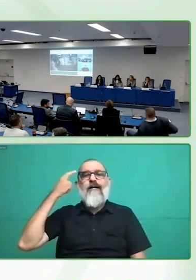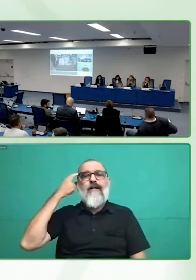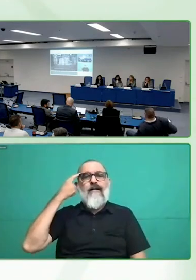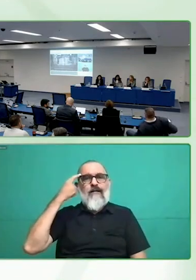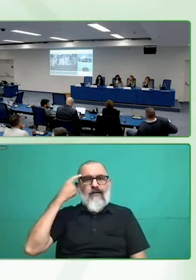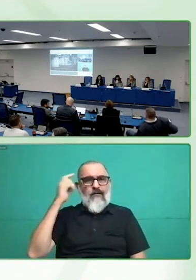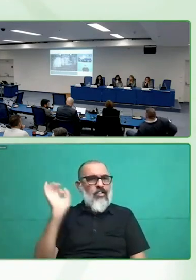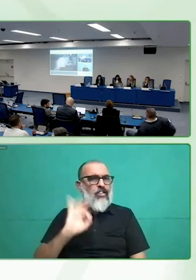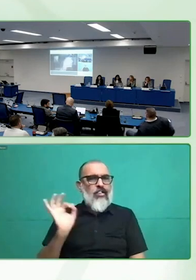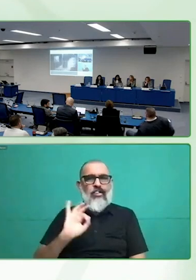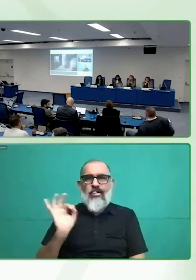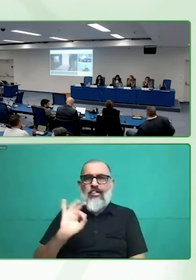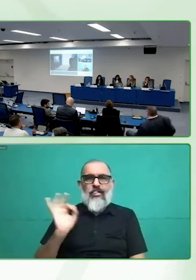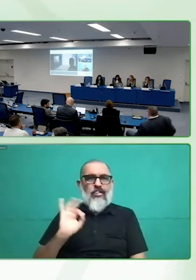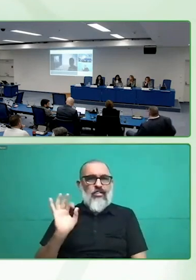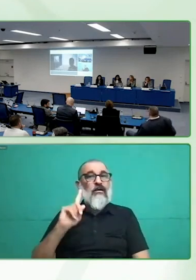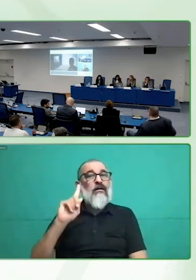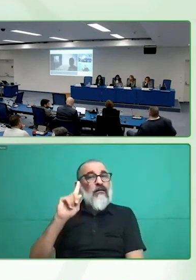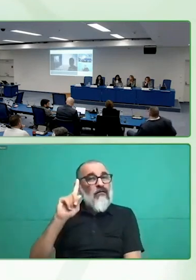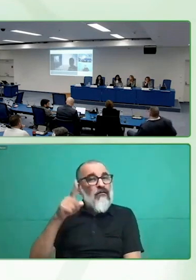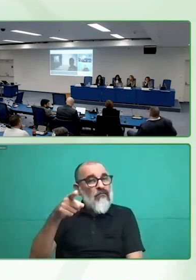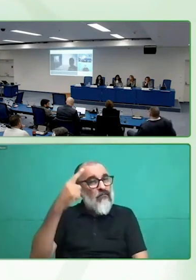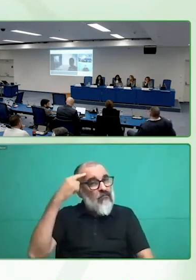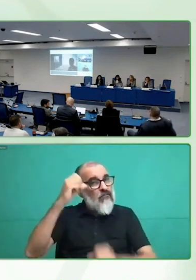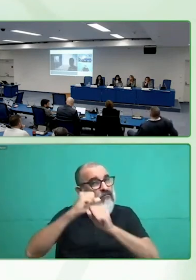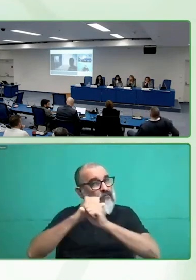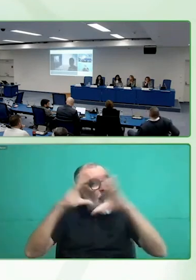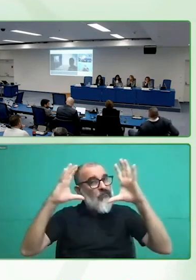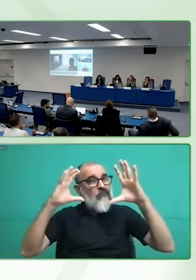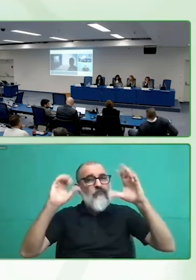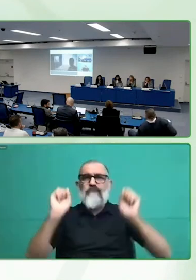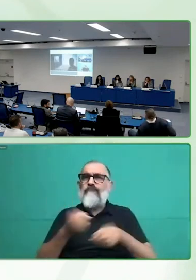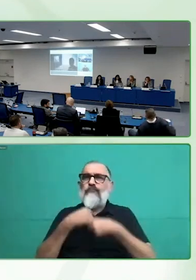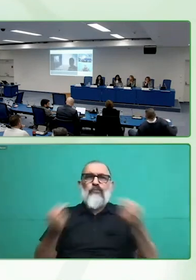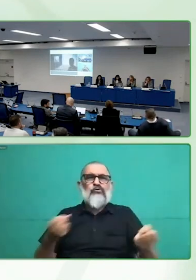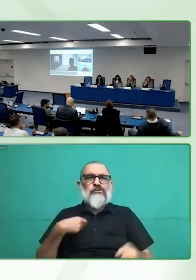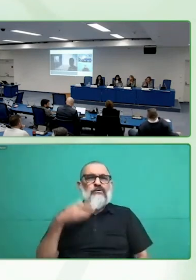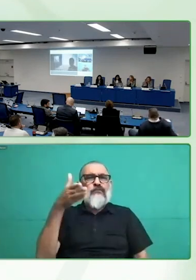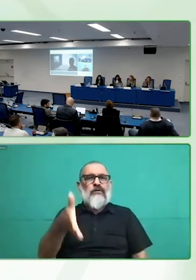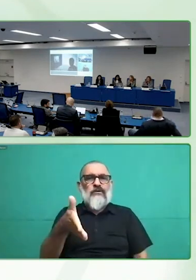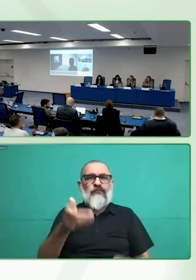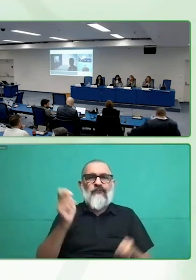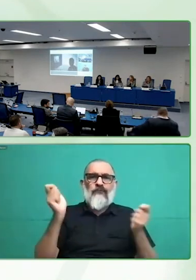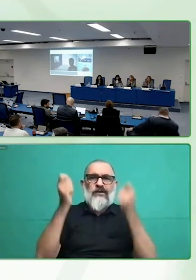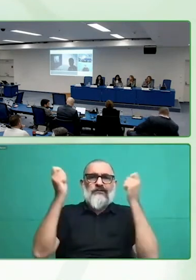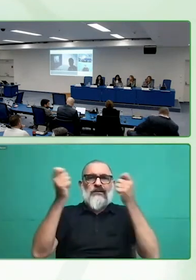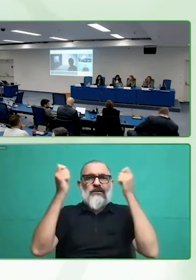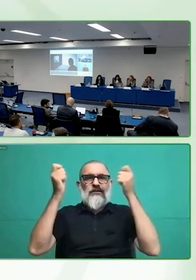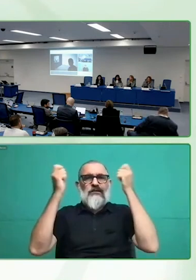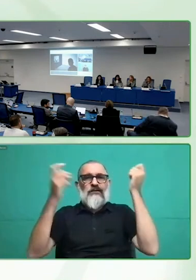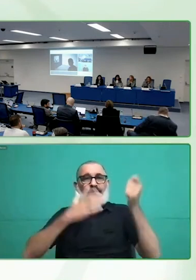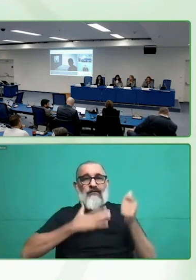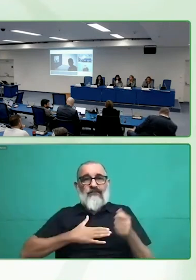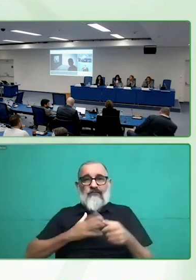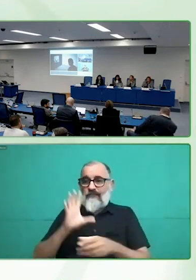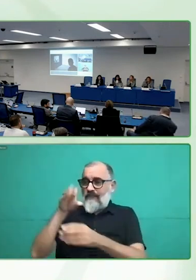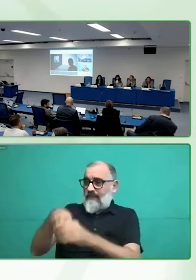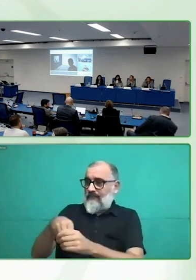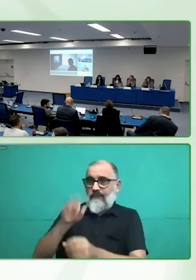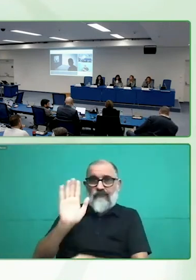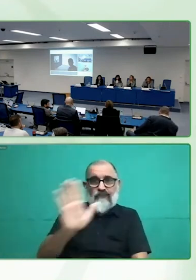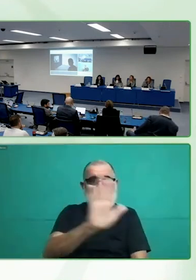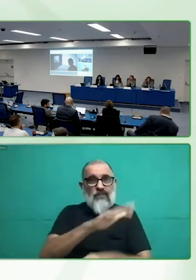Imagina no poder ir a la fiesta que quieres con tus amigos y amigas, o al parque, o a un